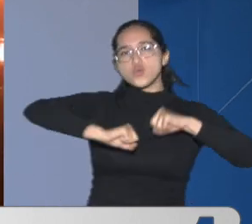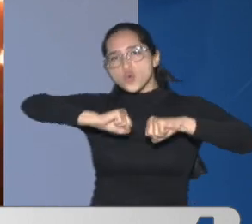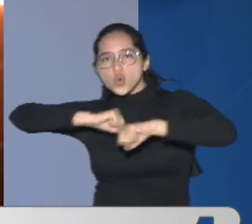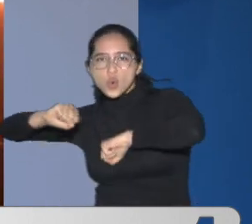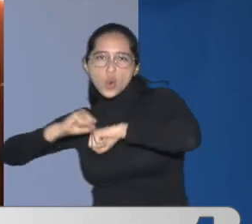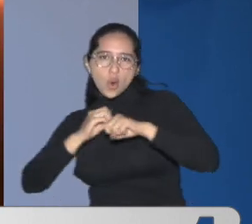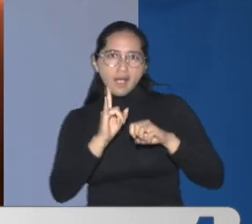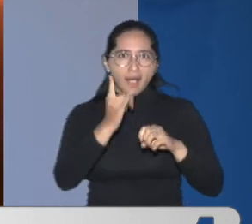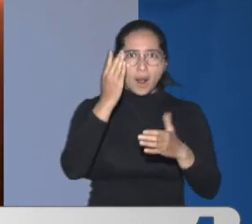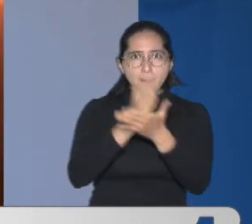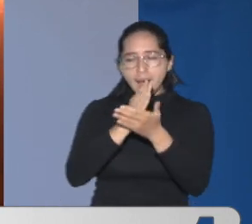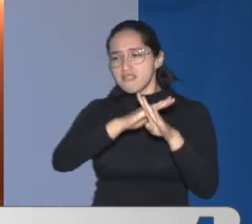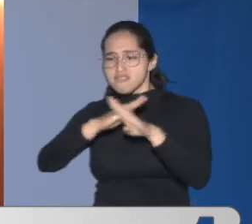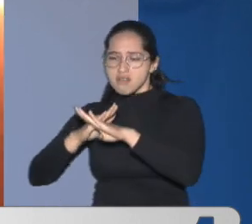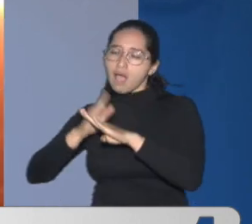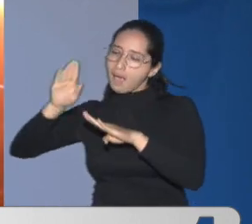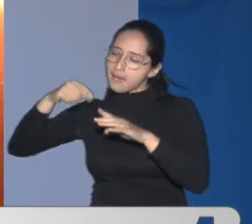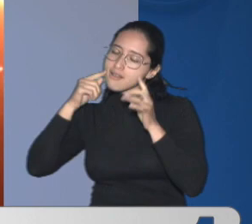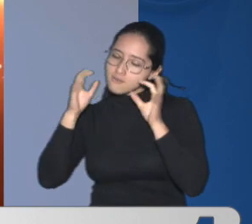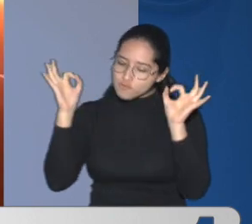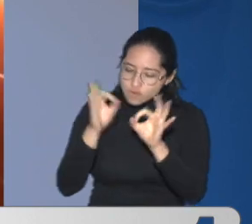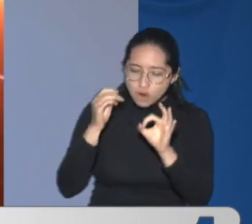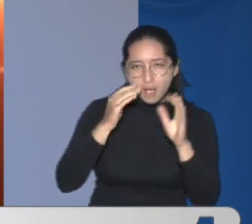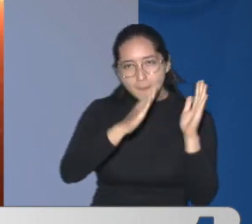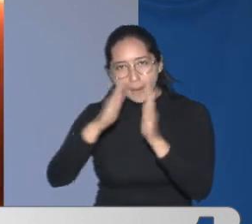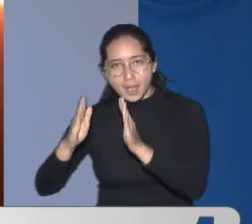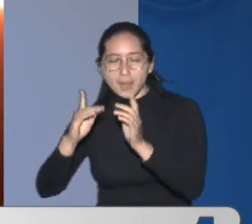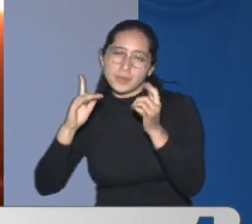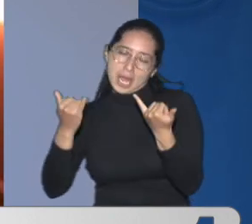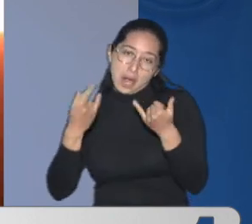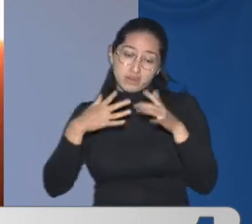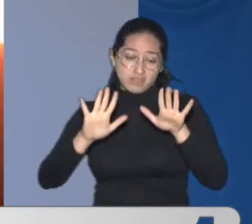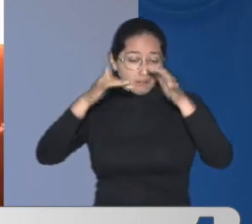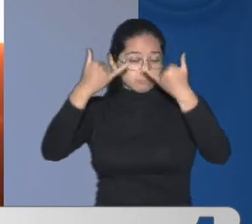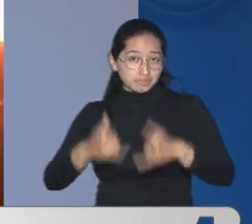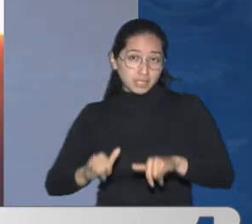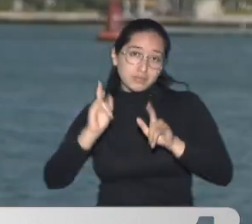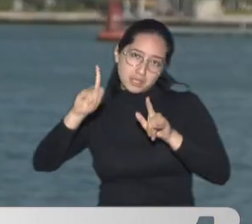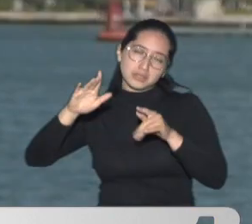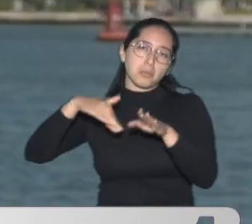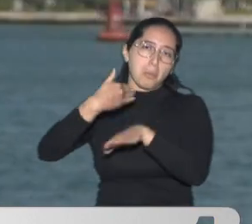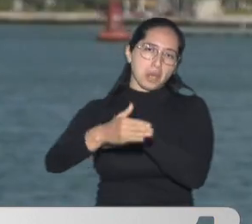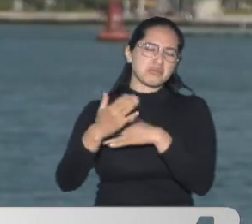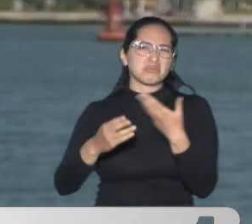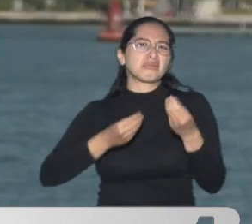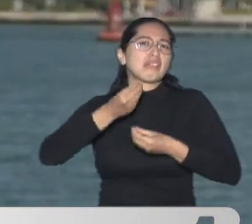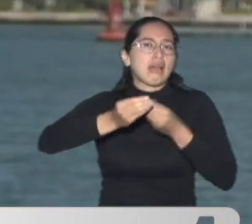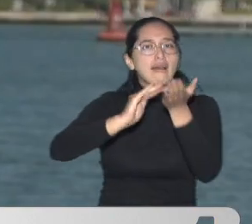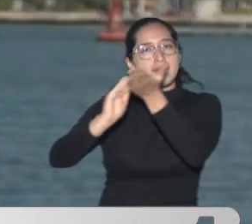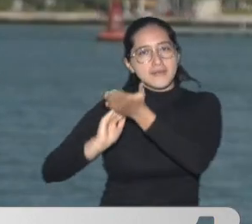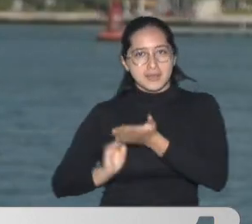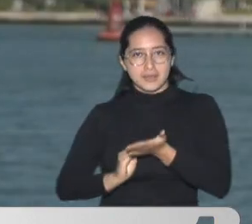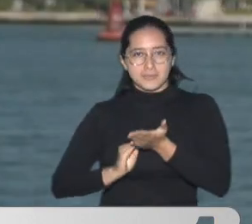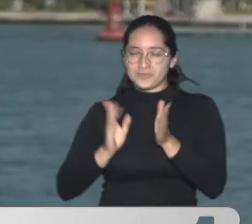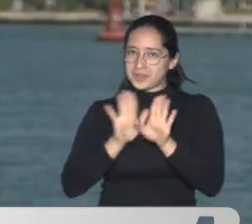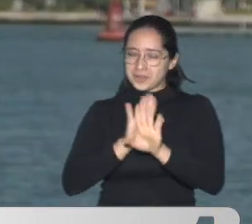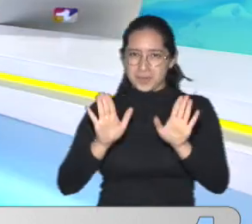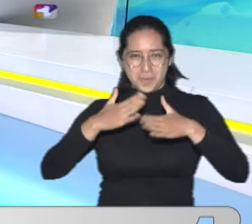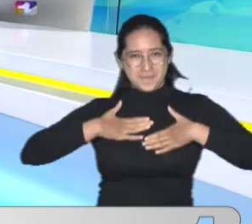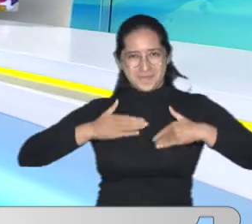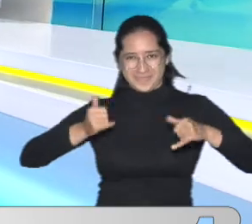Para poder Recuperar Sus negocios Su sustento De vida Por ahora Esto da la información Desde Cartagena Feliz tarde